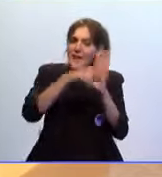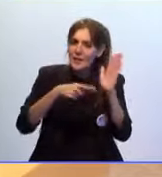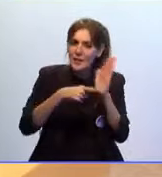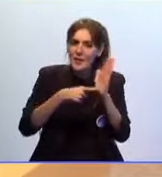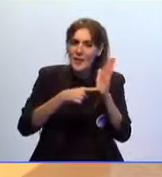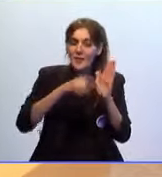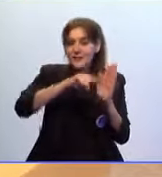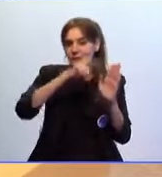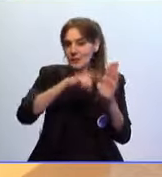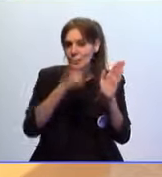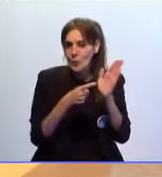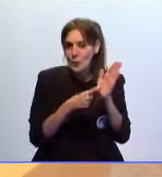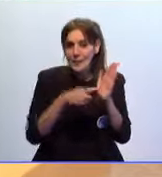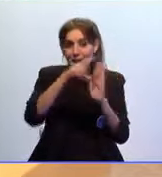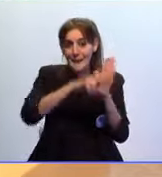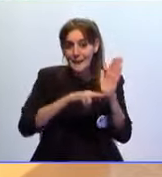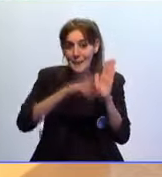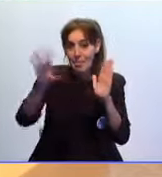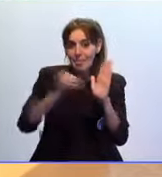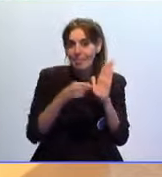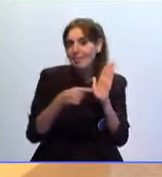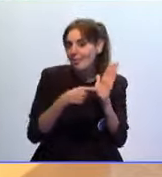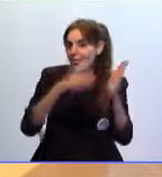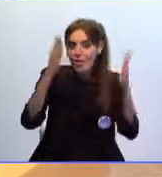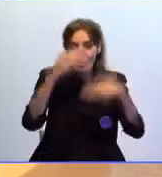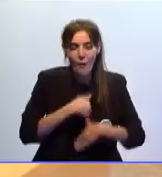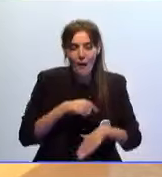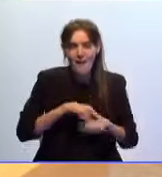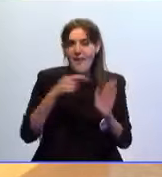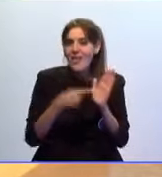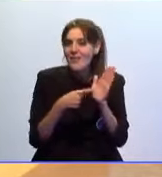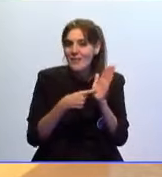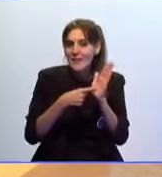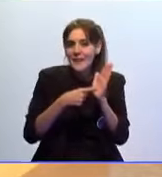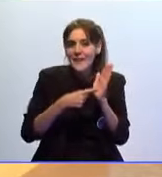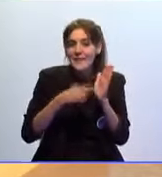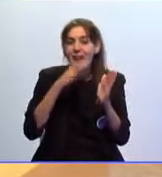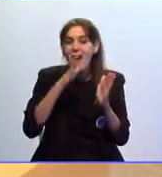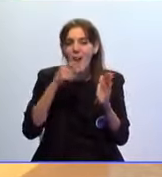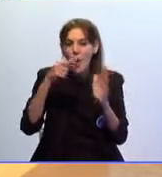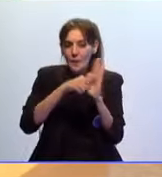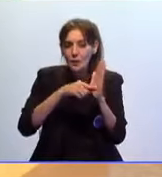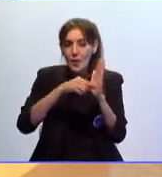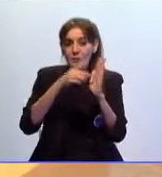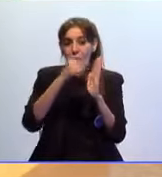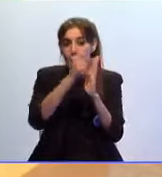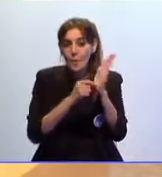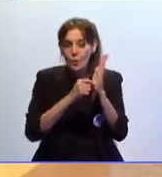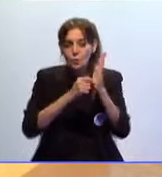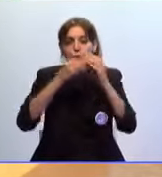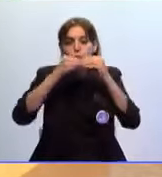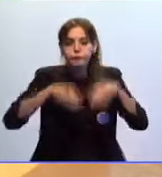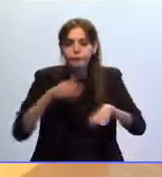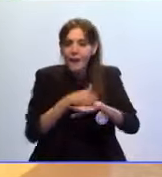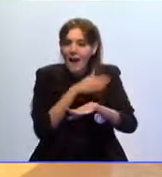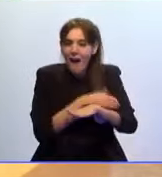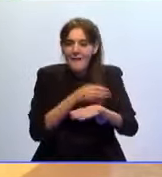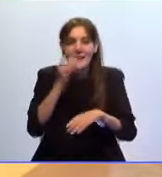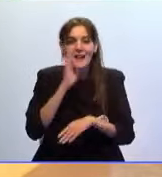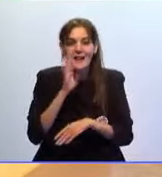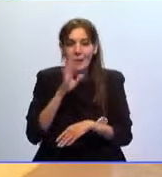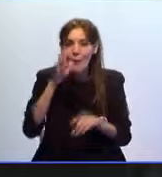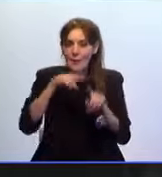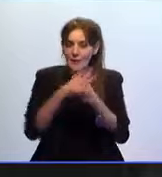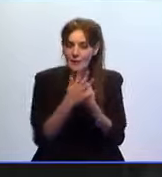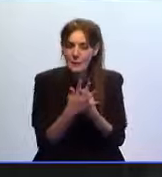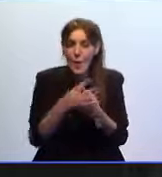ciudad se regula, es un reglamento que no recoge la exigencia en este caso de tener que carecer de antecedentes penales para poder ejercer